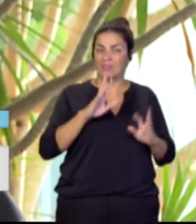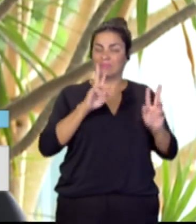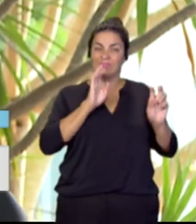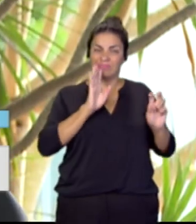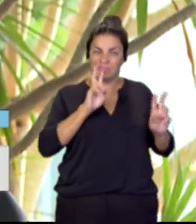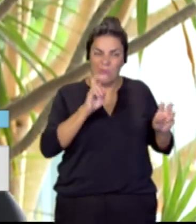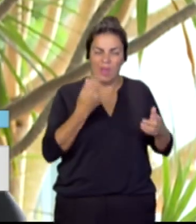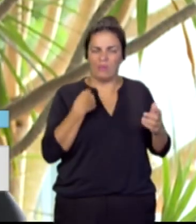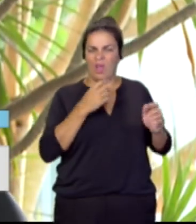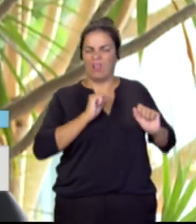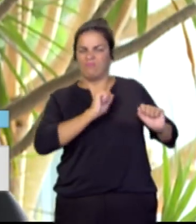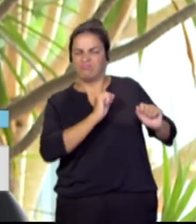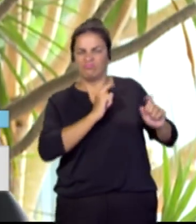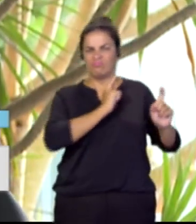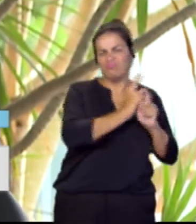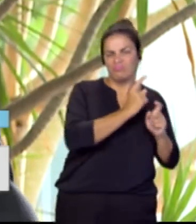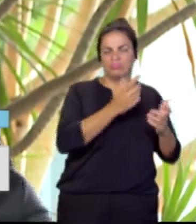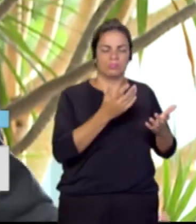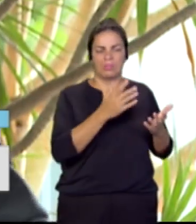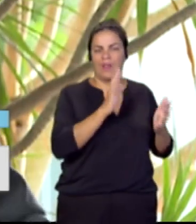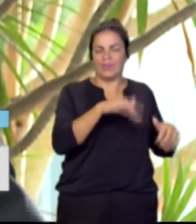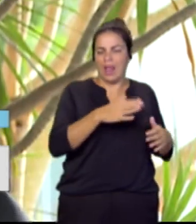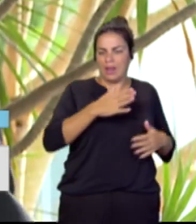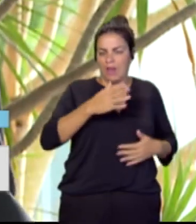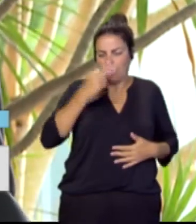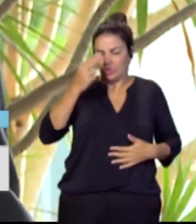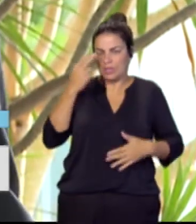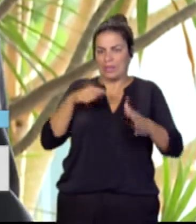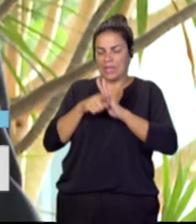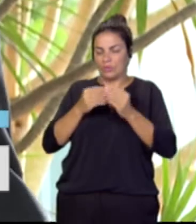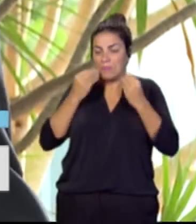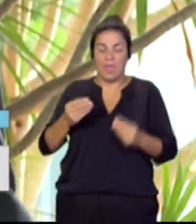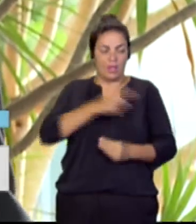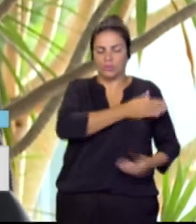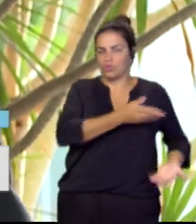en nuestro interés de gestionar esto correctamente.